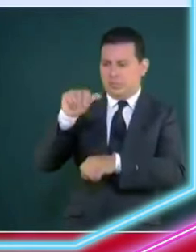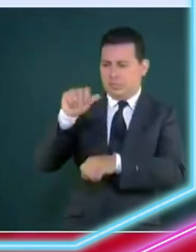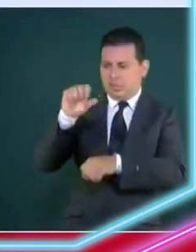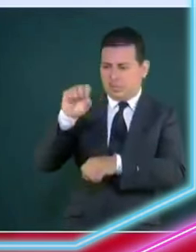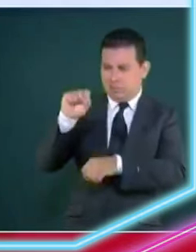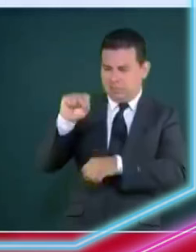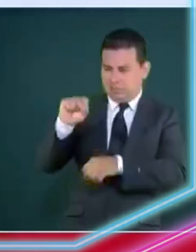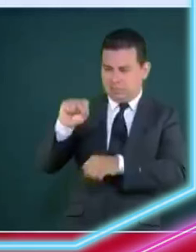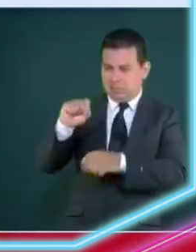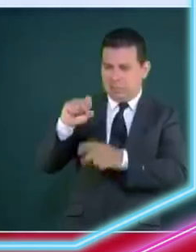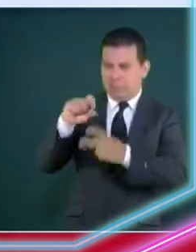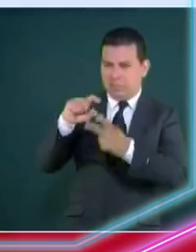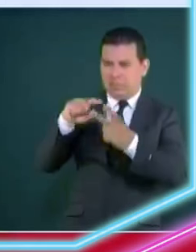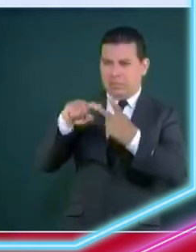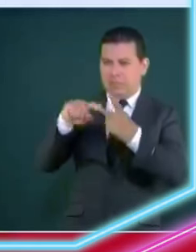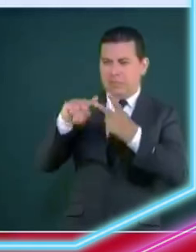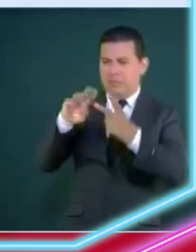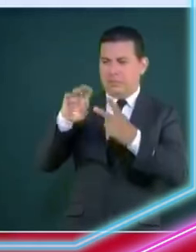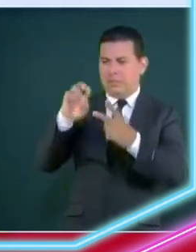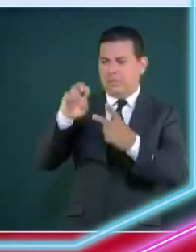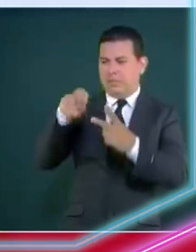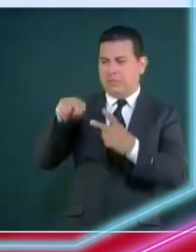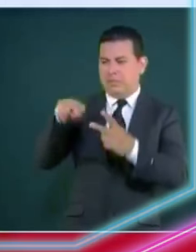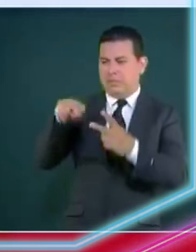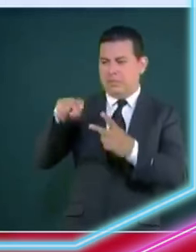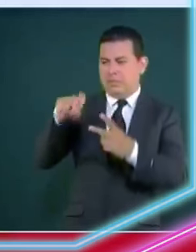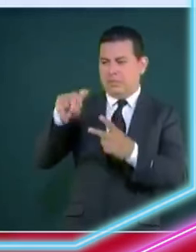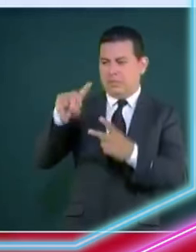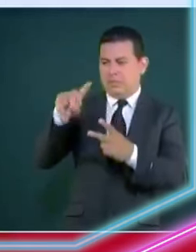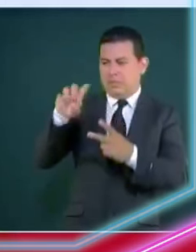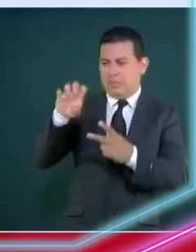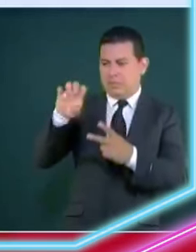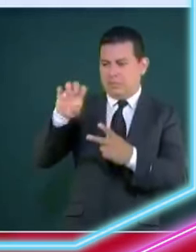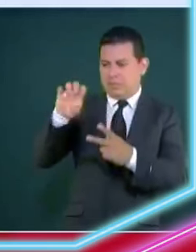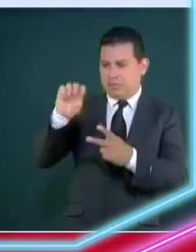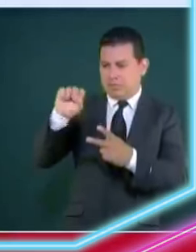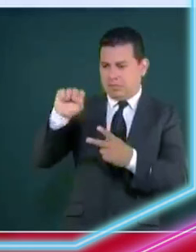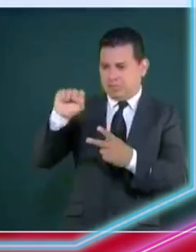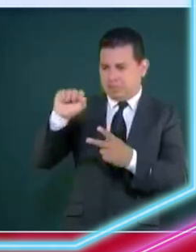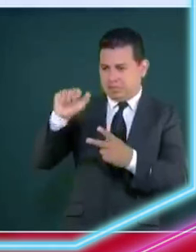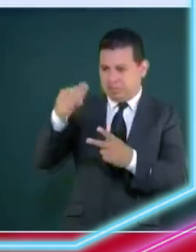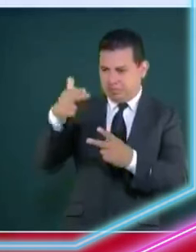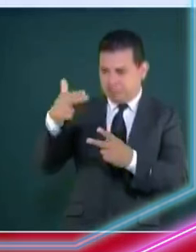mismo barrio de donde salí huyendo por la violencia si a ese mismo puta pues es como